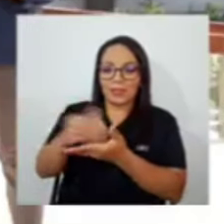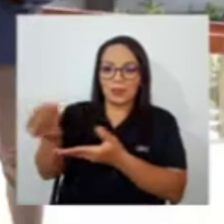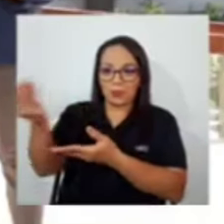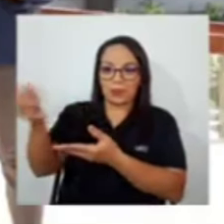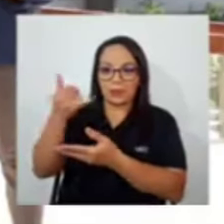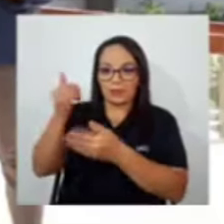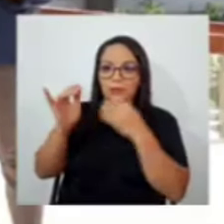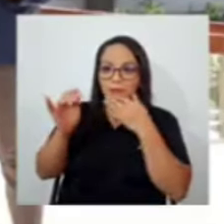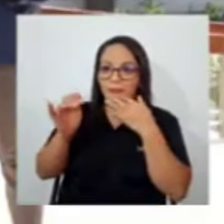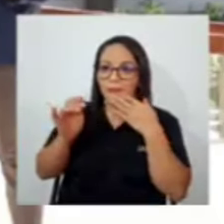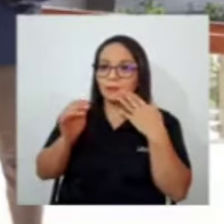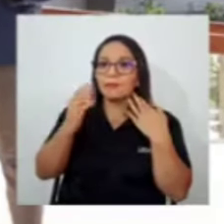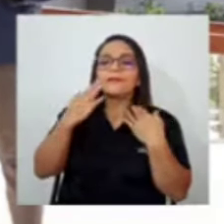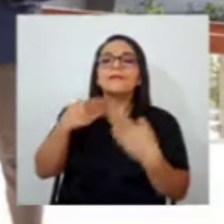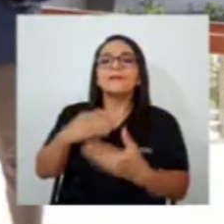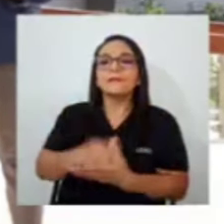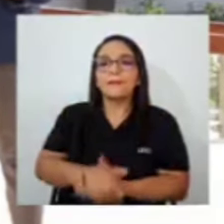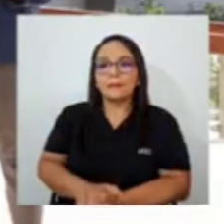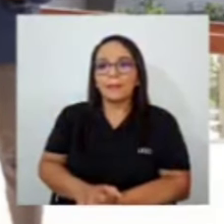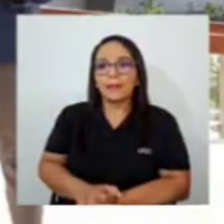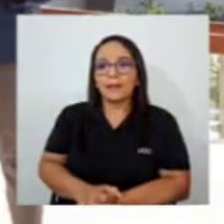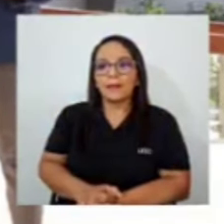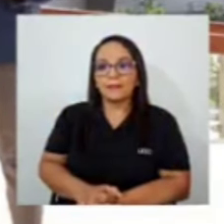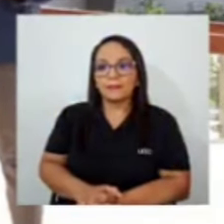queremos volver a poner para que